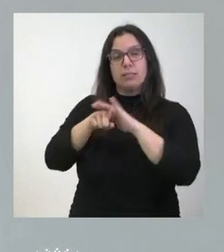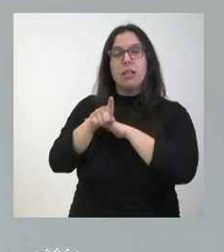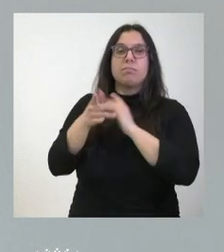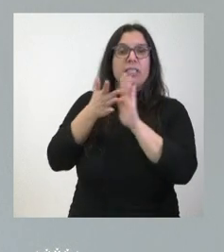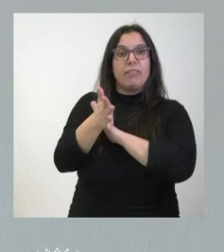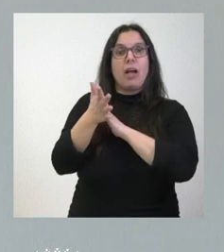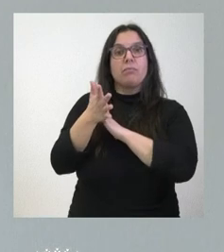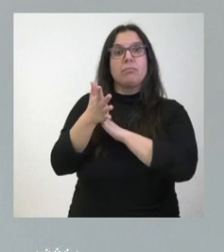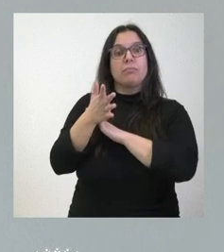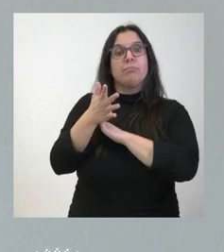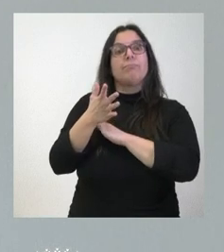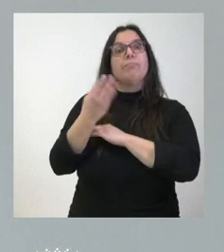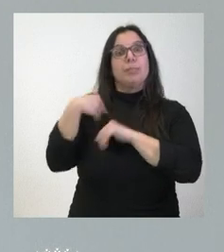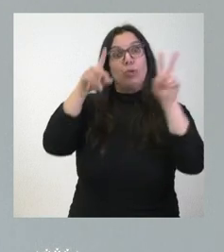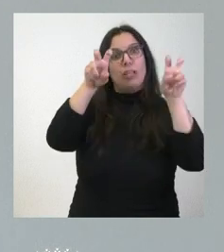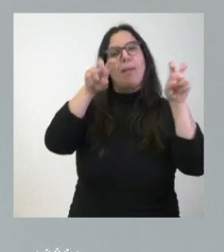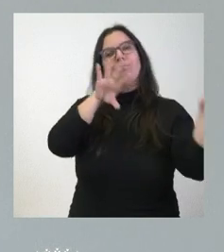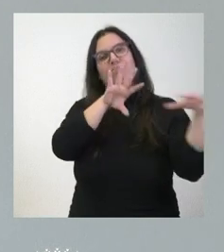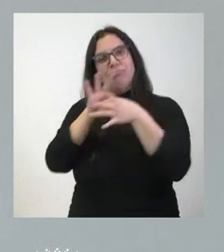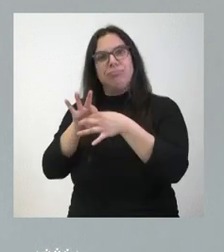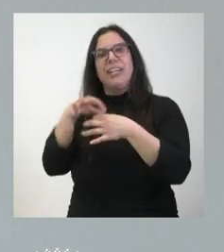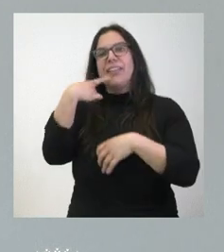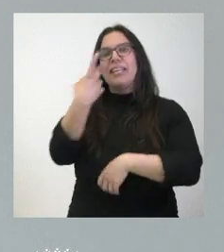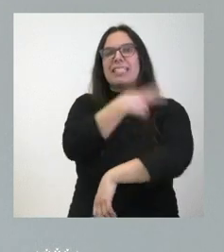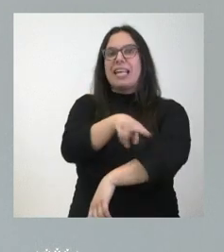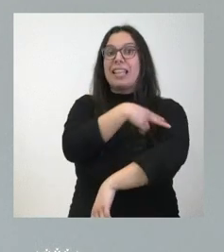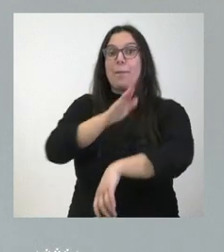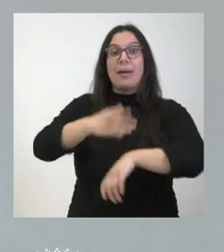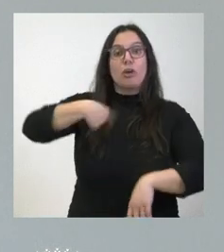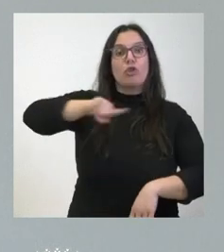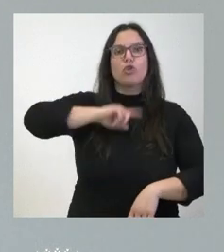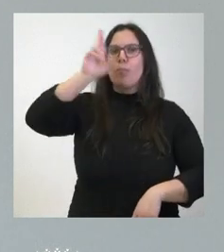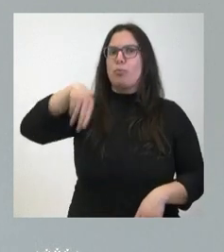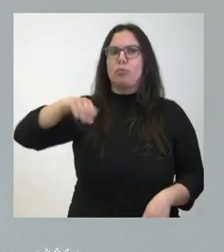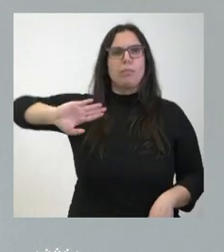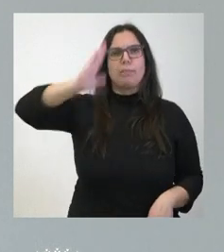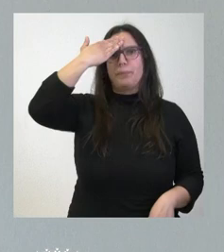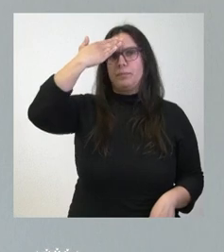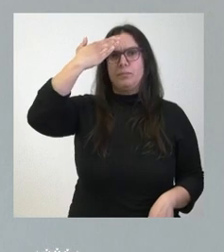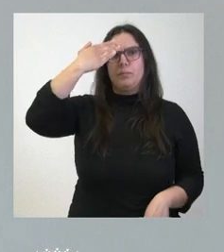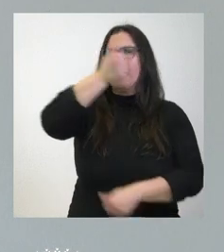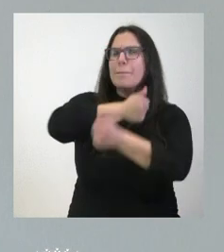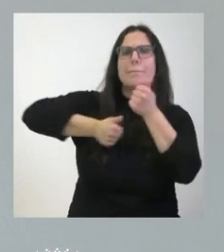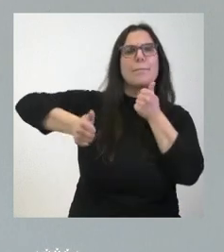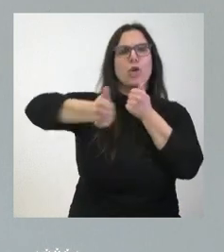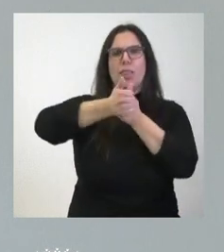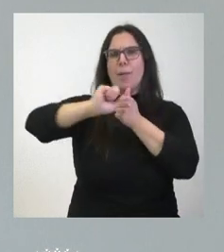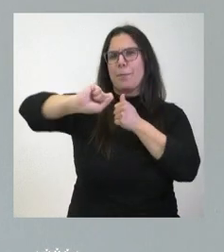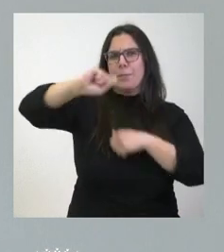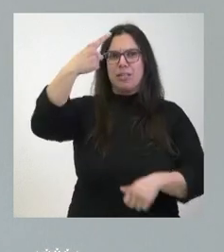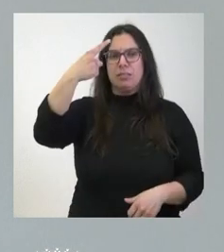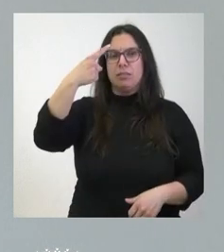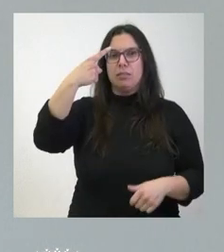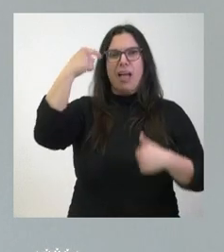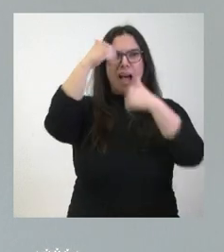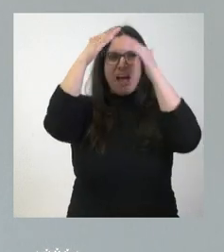prestar atención a este asunto y decir que la sanidad para nosotros es lo primero, que lo ponemos en el primer lugar de nuestras prioridades, que merece toda